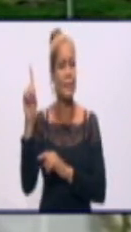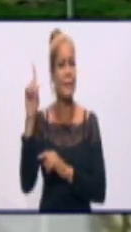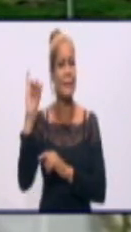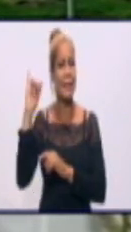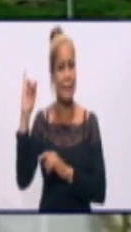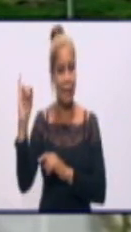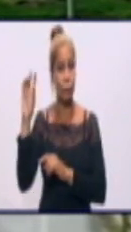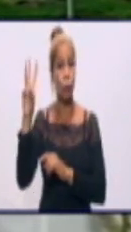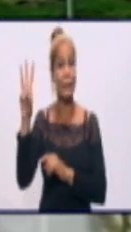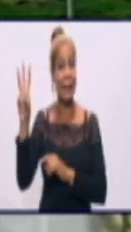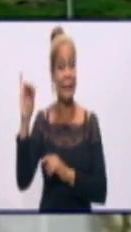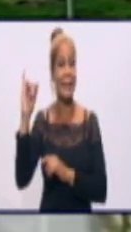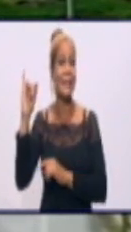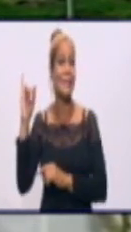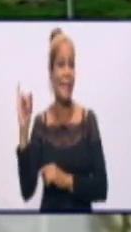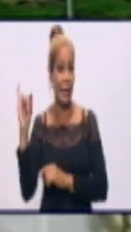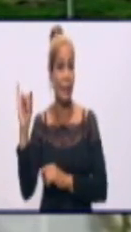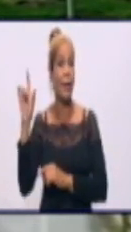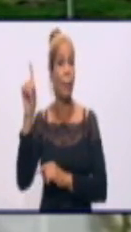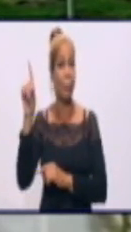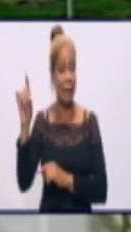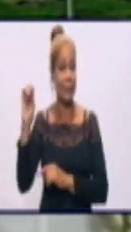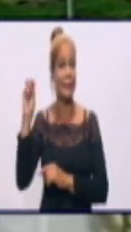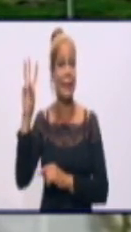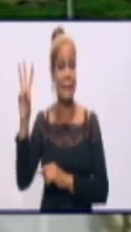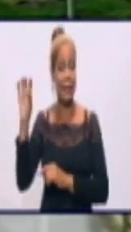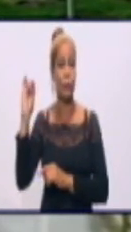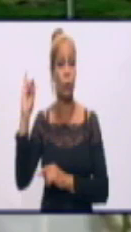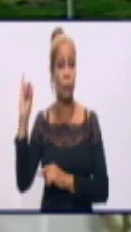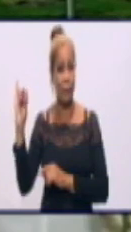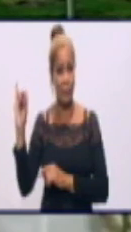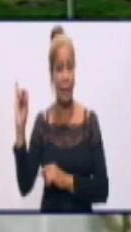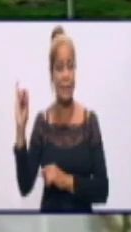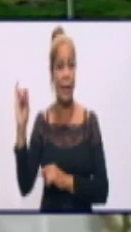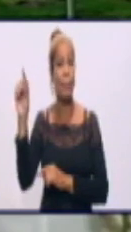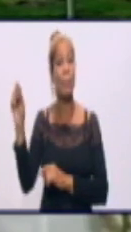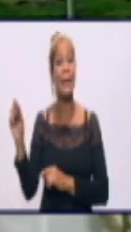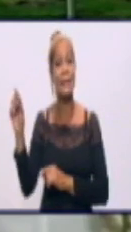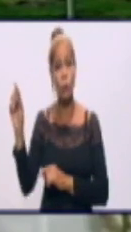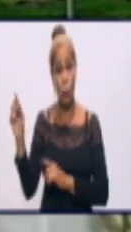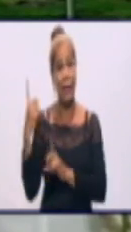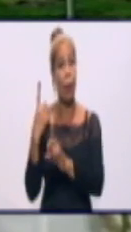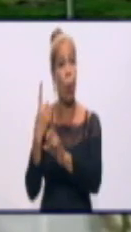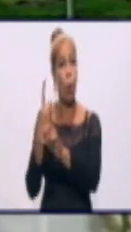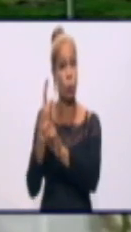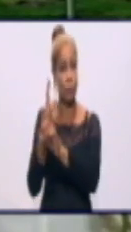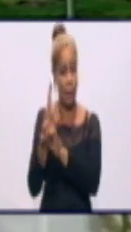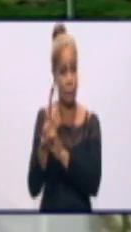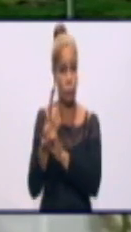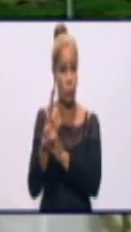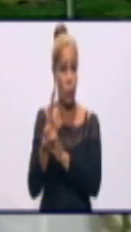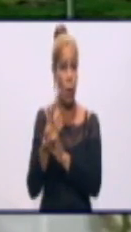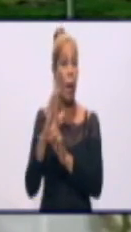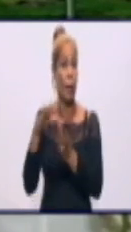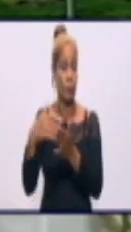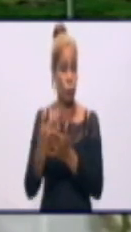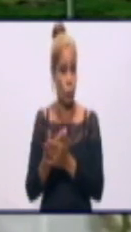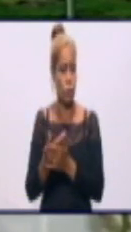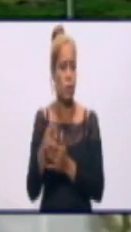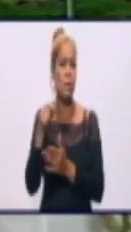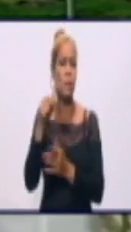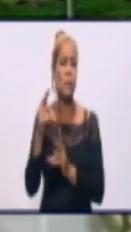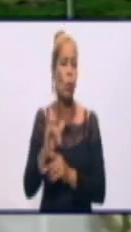personas. 1.636 personas. Y comparo esta cifra con el lunes de la semana anterior,